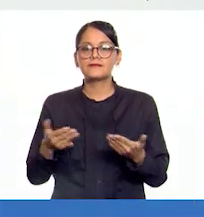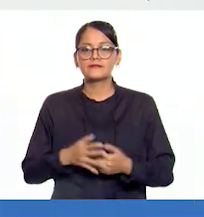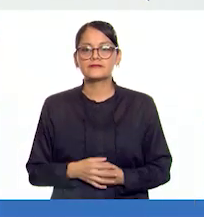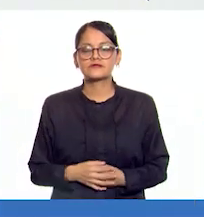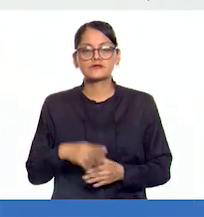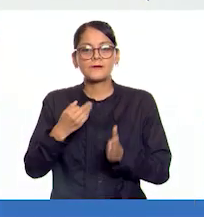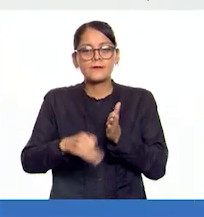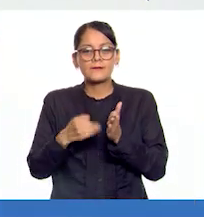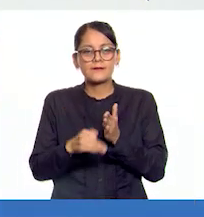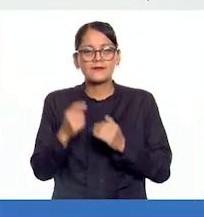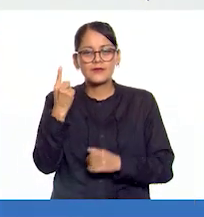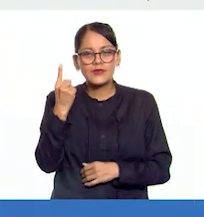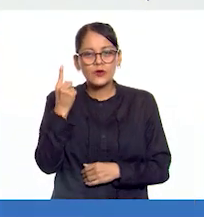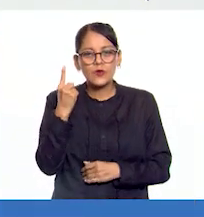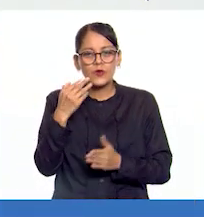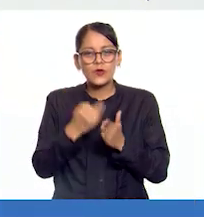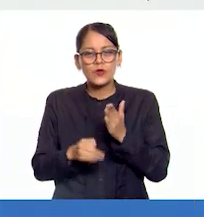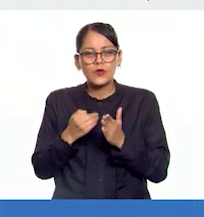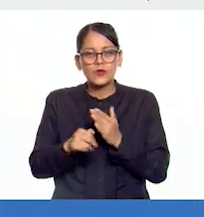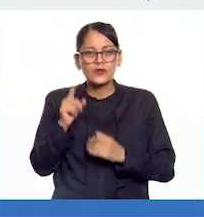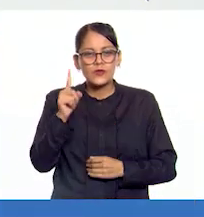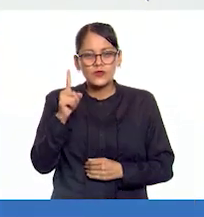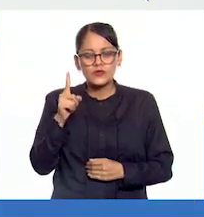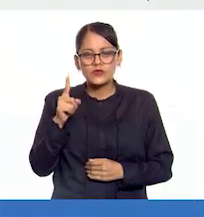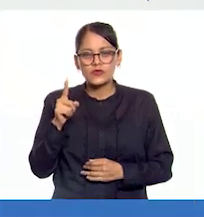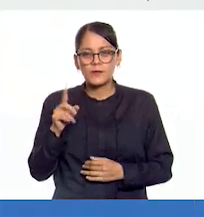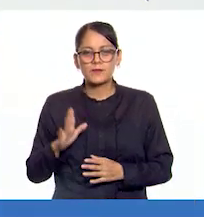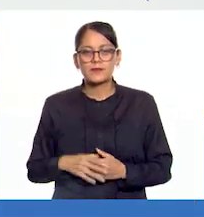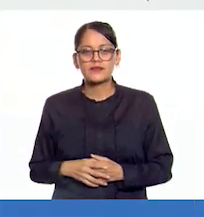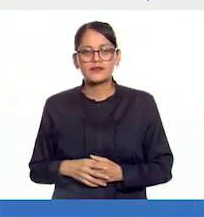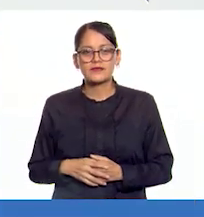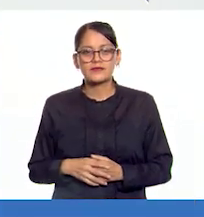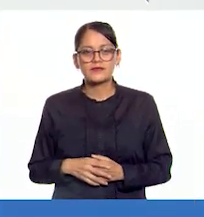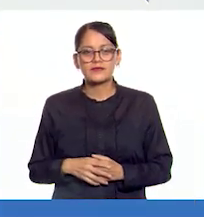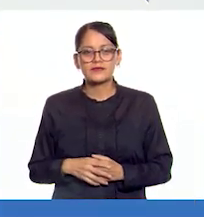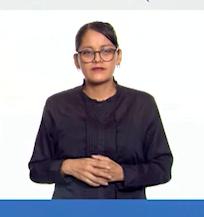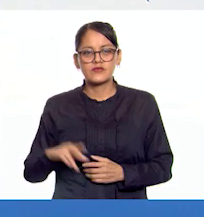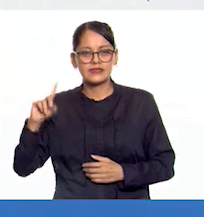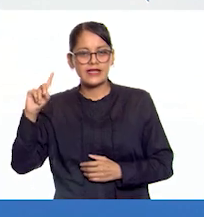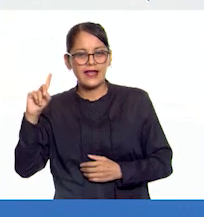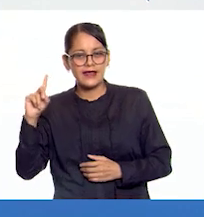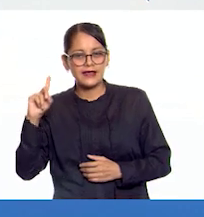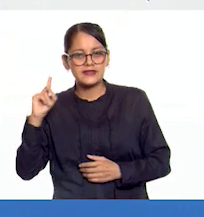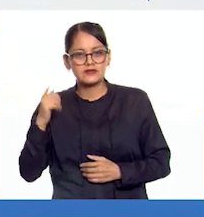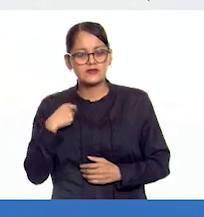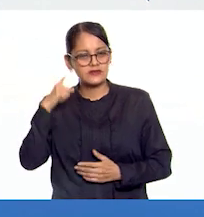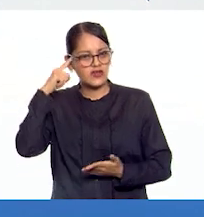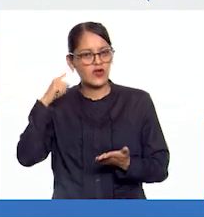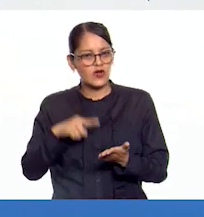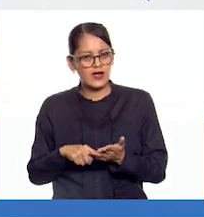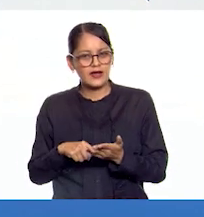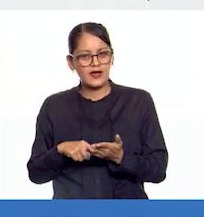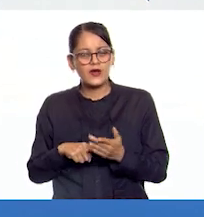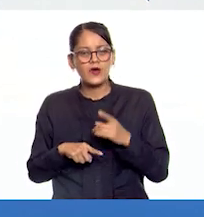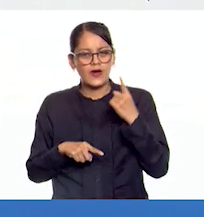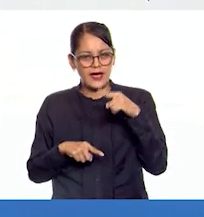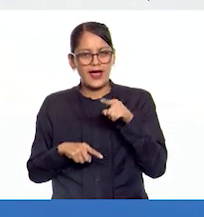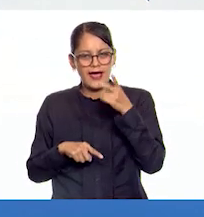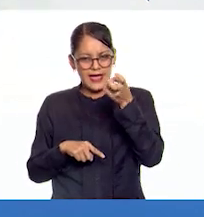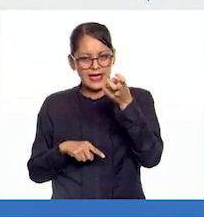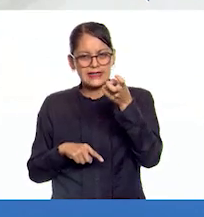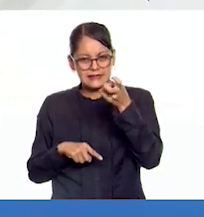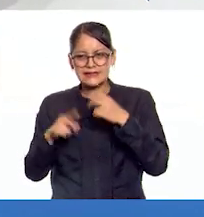me falta un pedazo también del lado derecho. Supongo que debe de ser esta otra